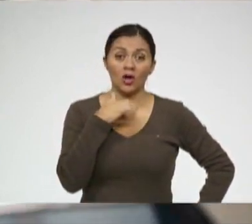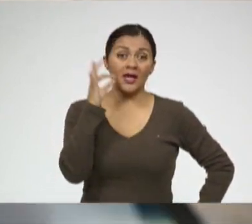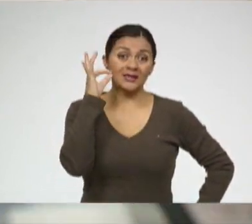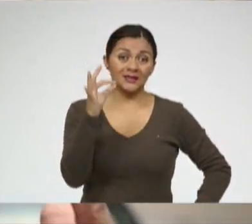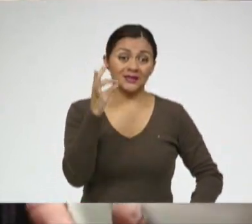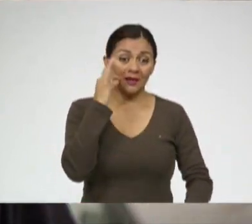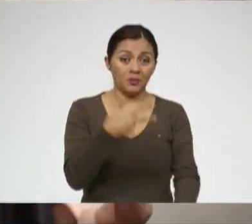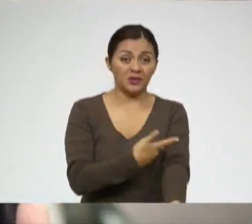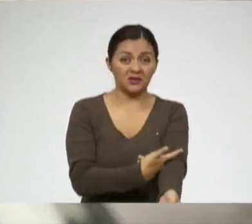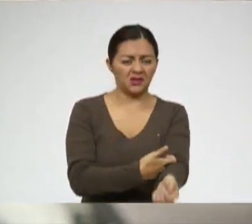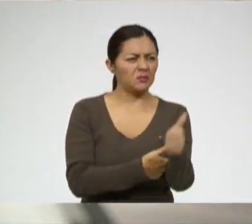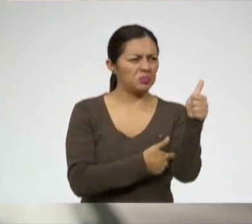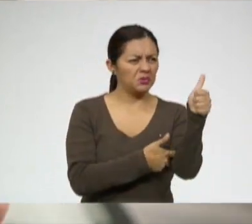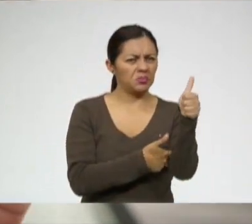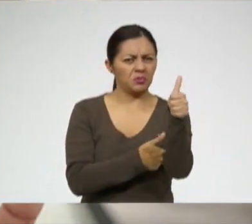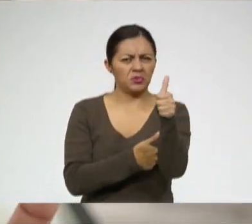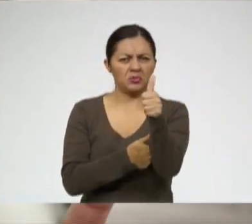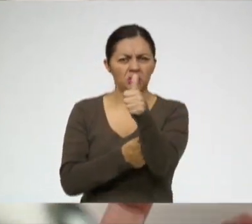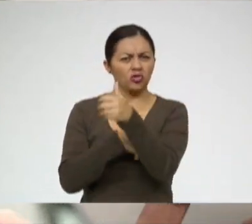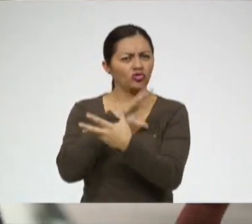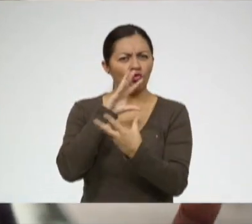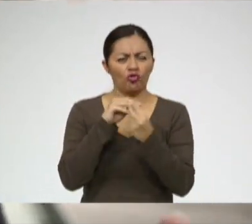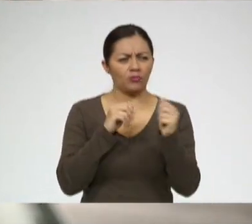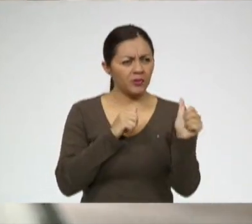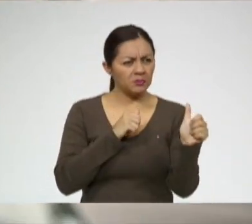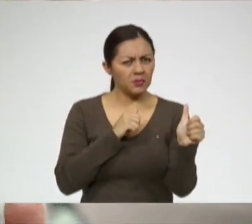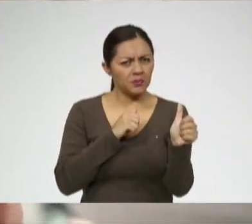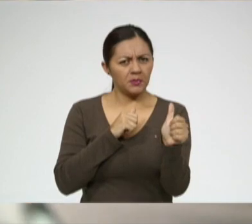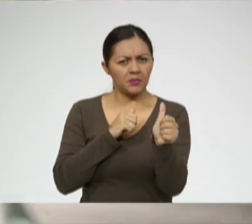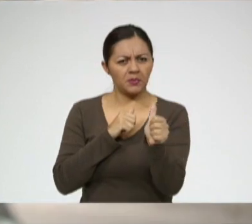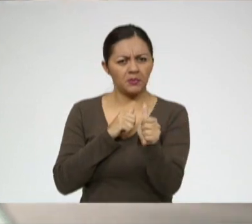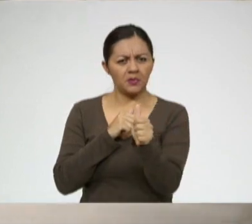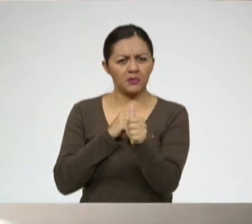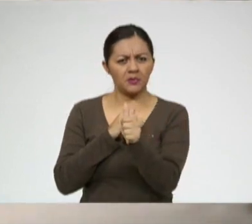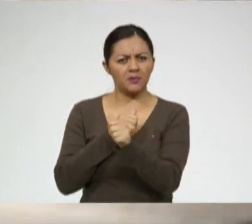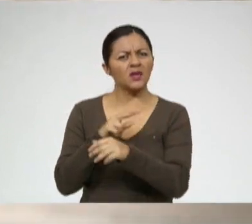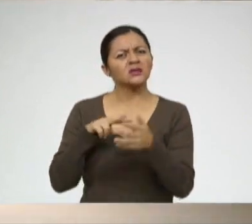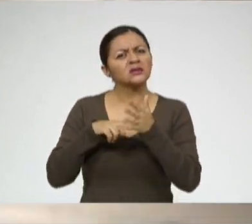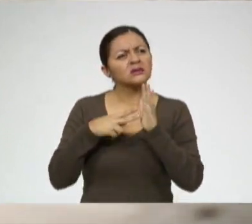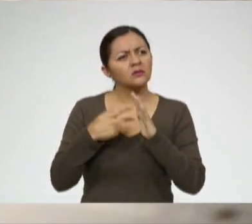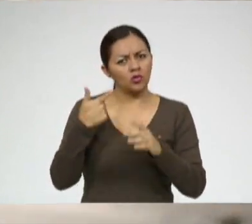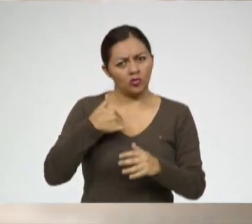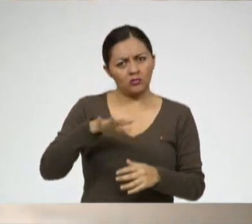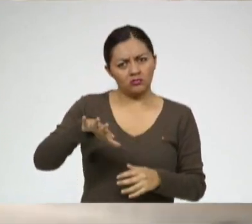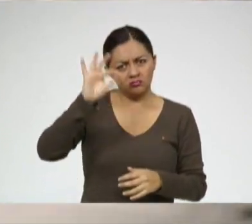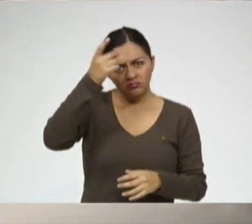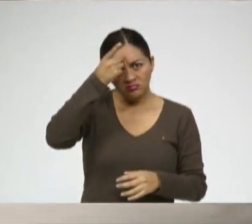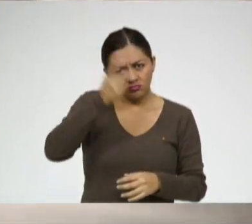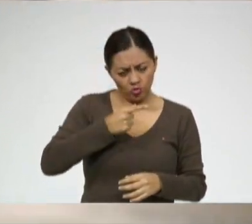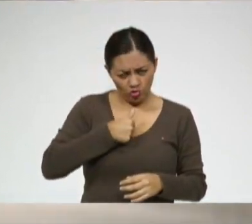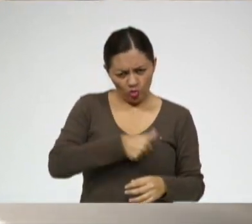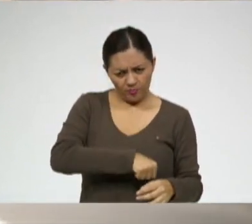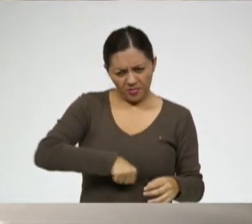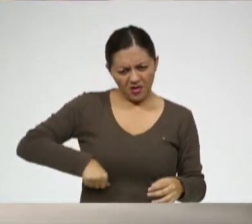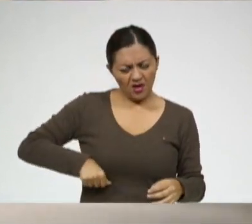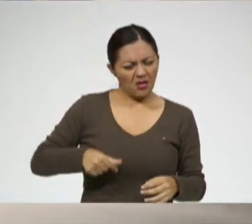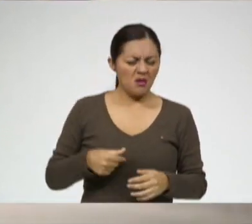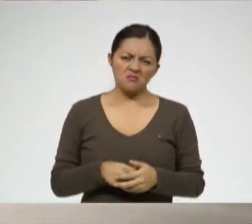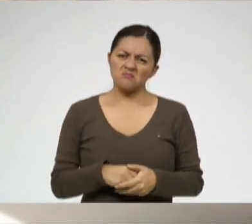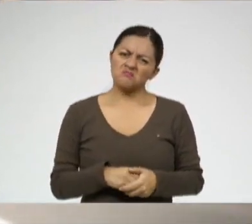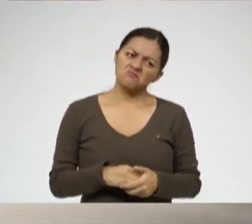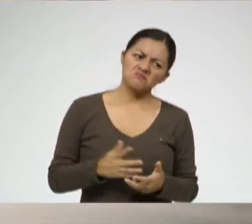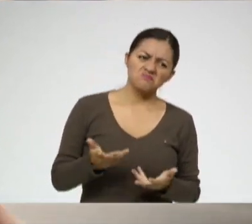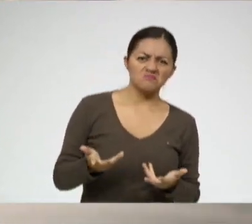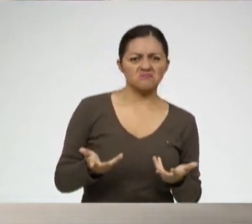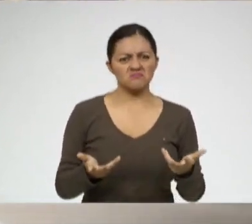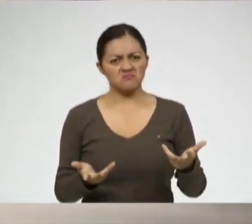de sangre salían bien dije ok, eso es una señal para poder ayudar a más gente y eso a mí más allá de